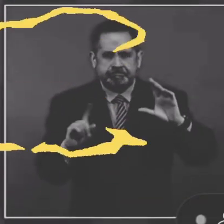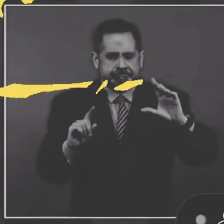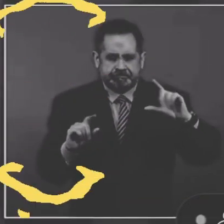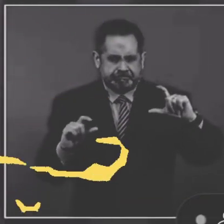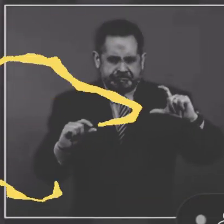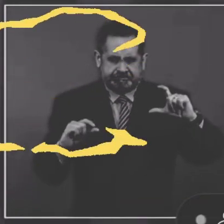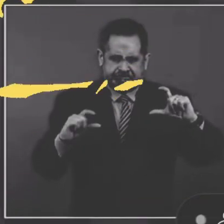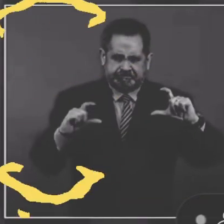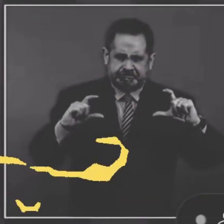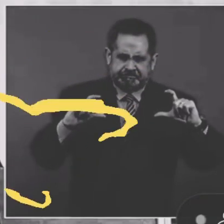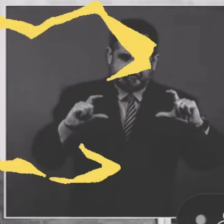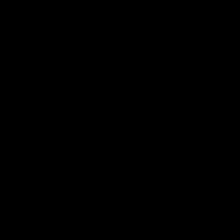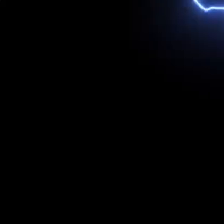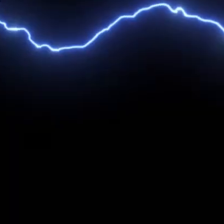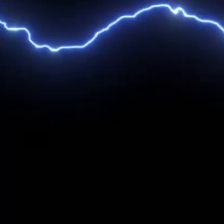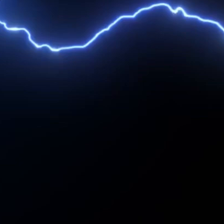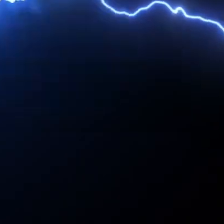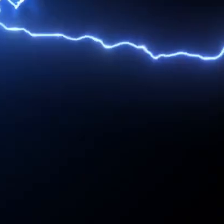fortalecido.